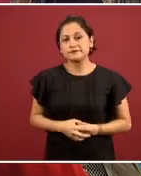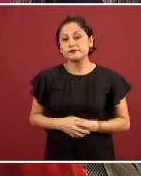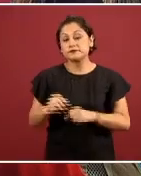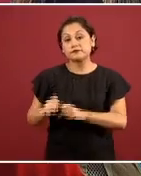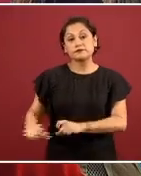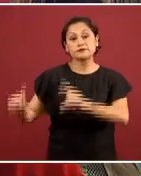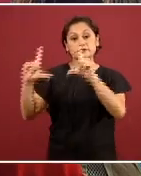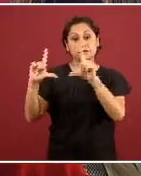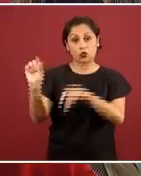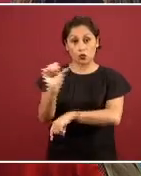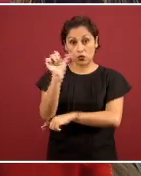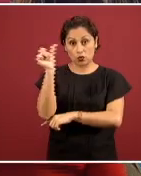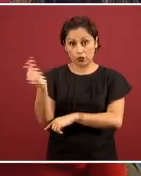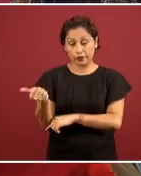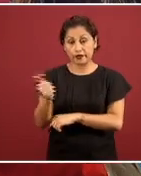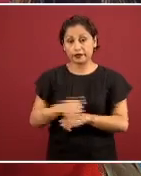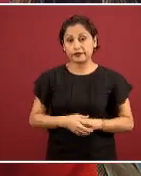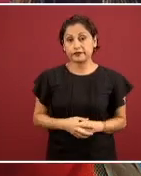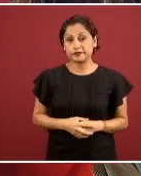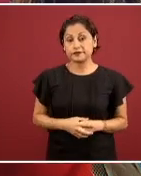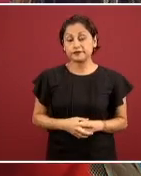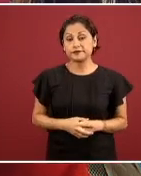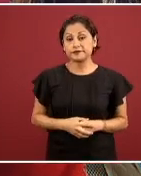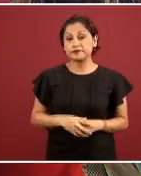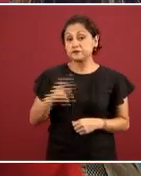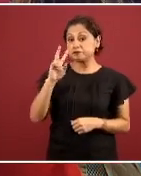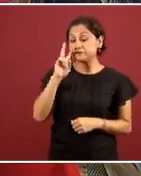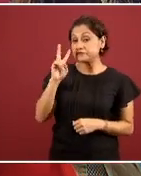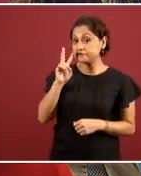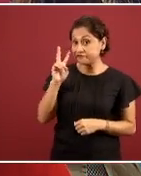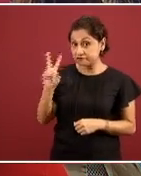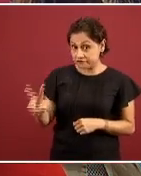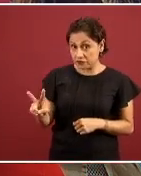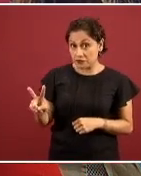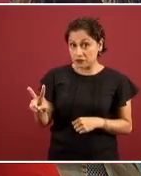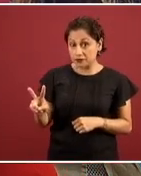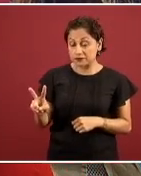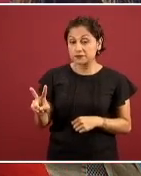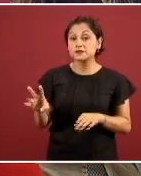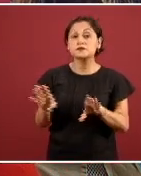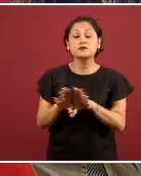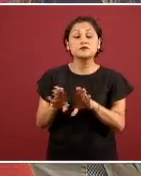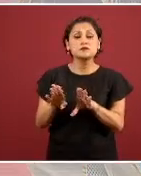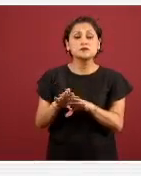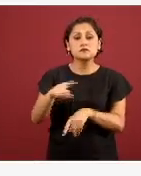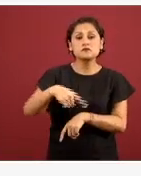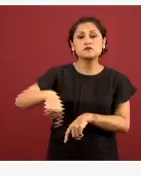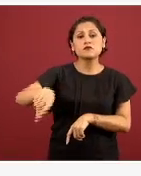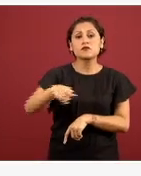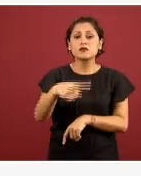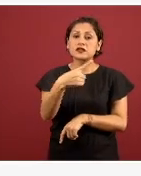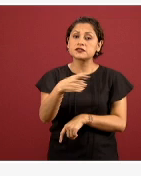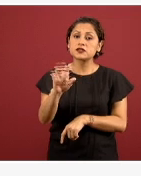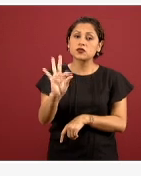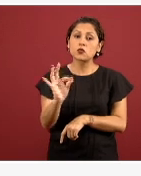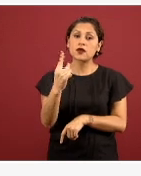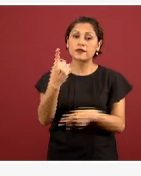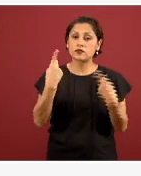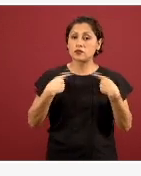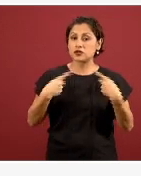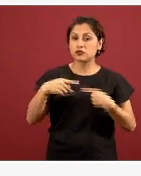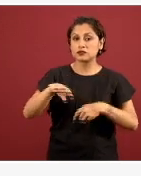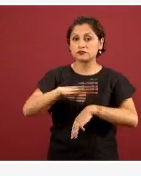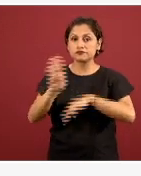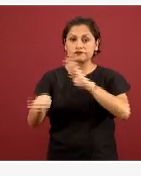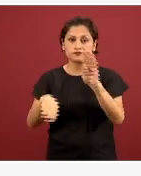diapositiva vemos la distribución de estas 141 defunciones que han ocurrido. También